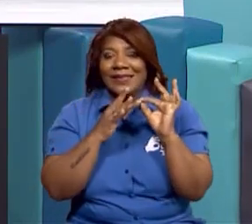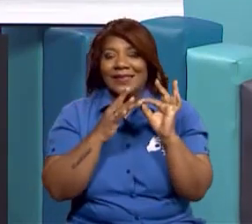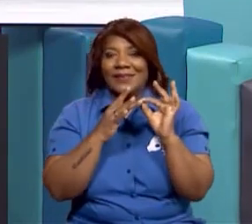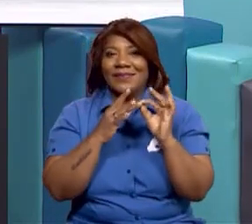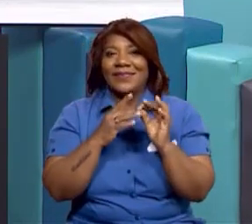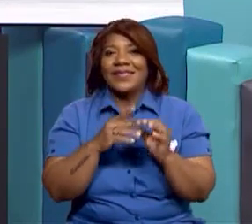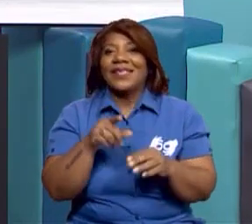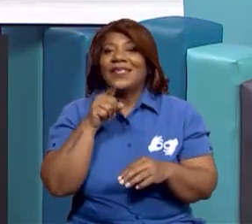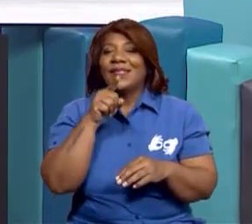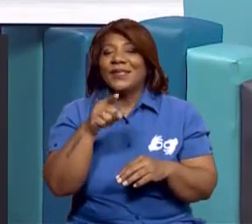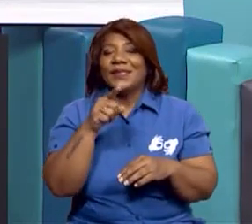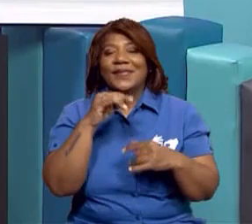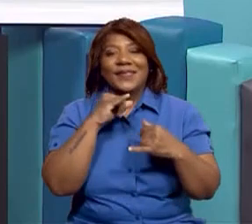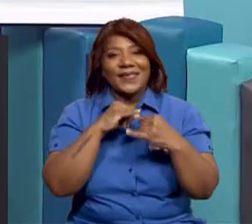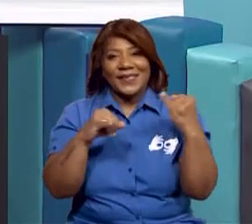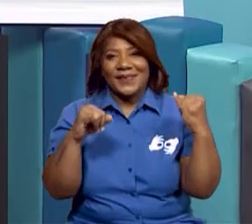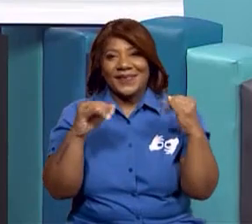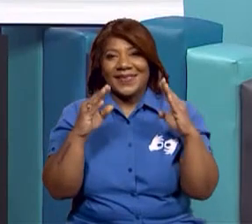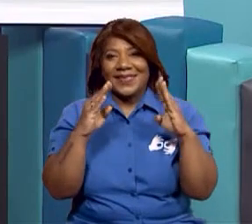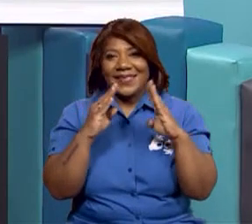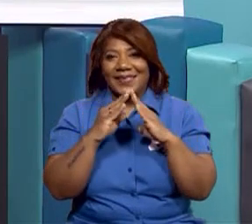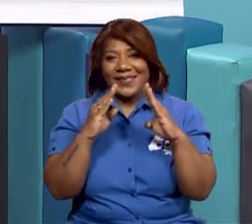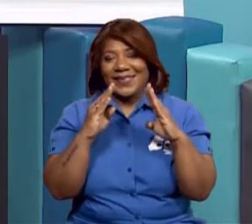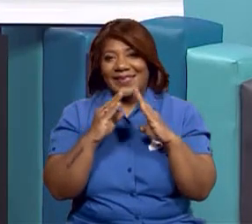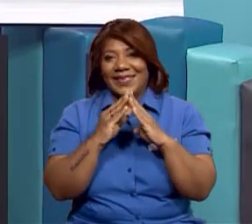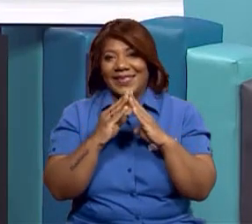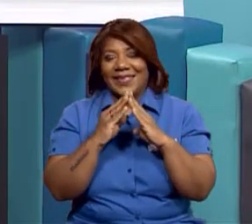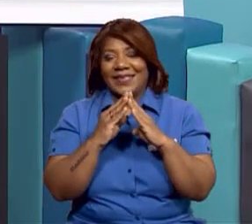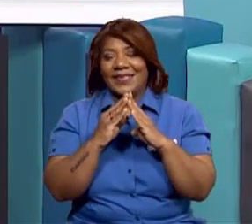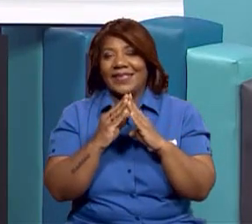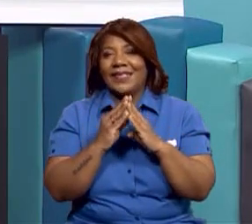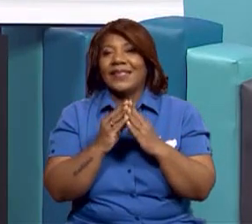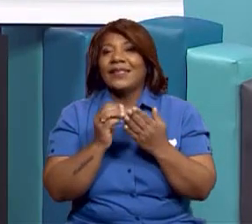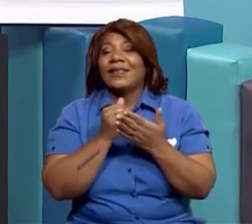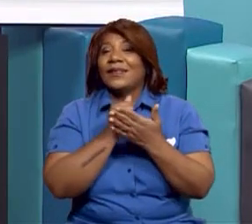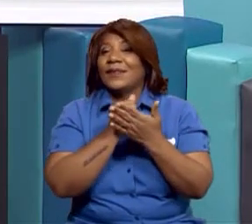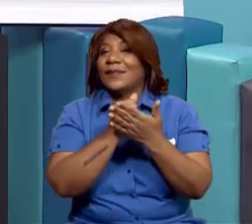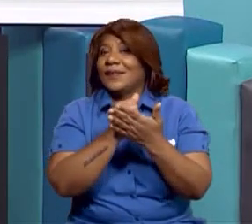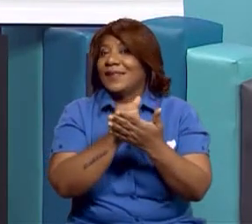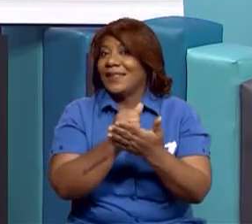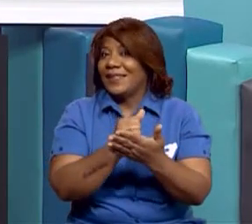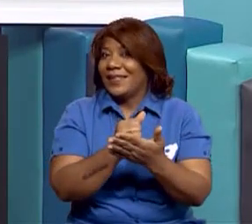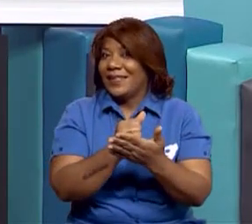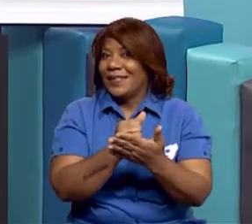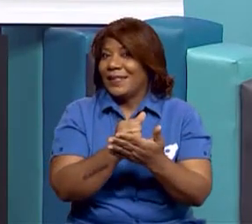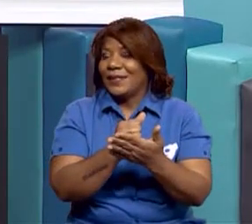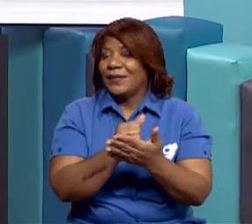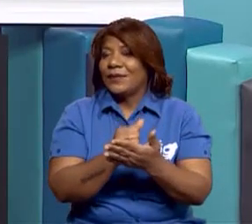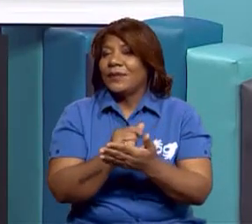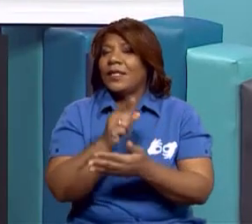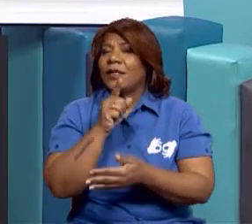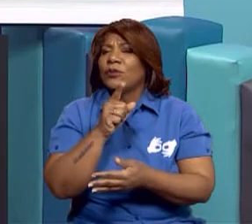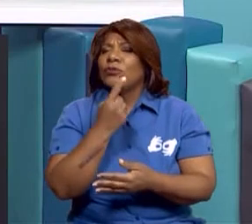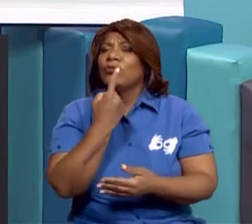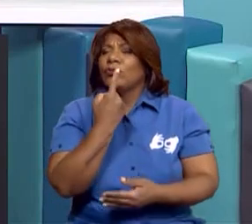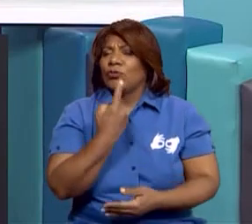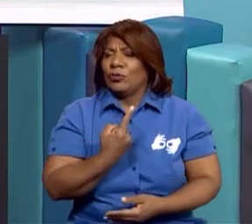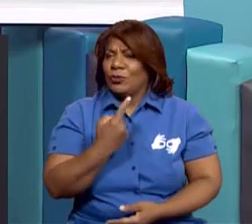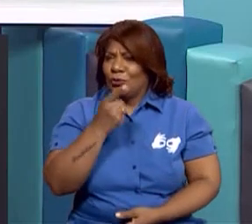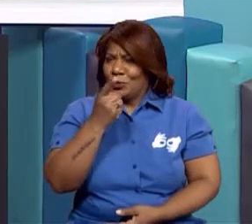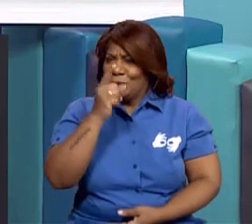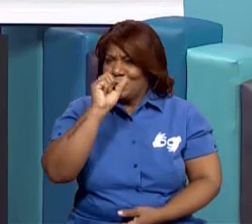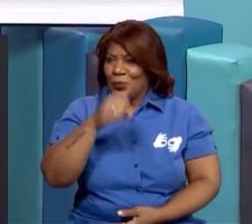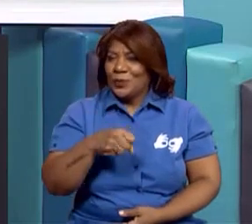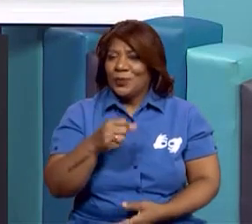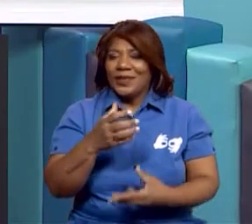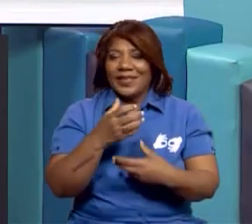De esta forma te invito a que lo puedas terminar en casa con un poquito de ayuda. No mucho. Vamos a intentar ser más independientes del segundo trimestre porque